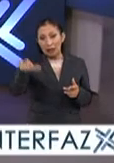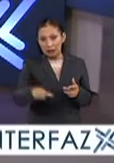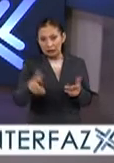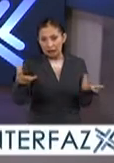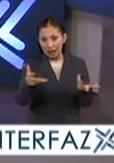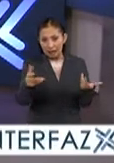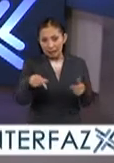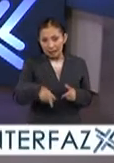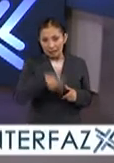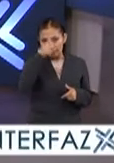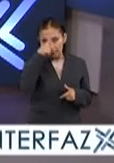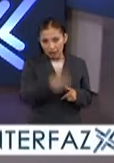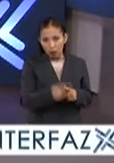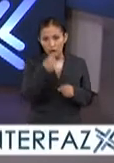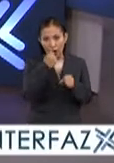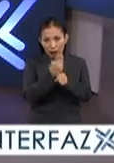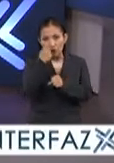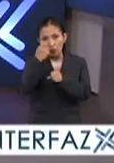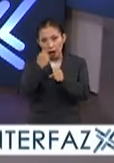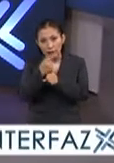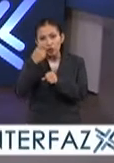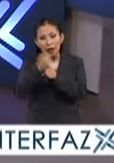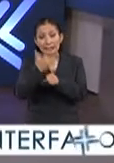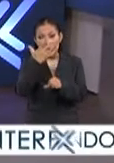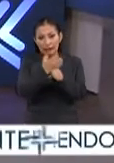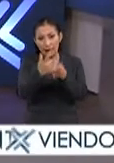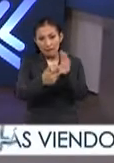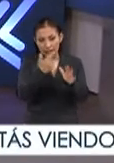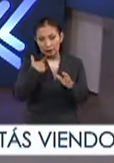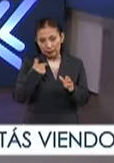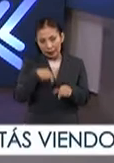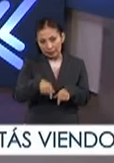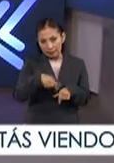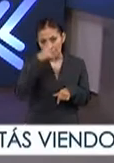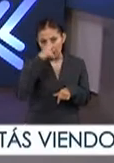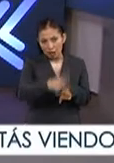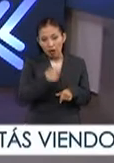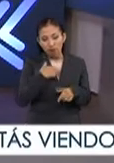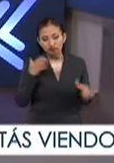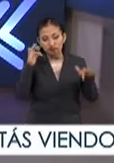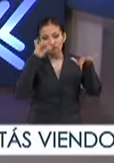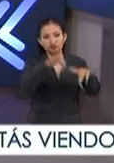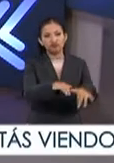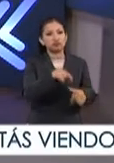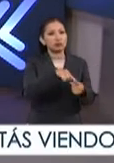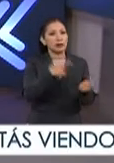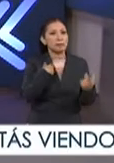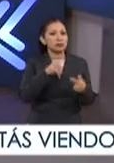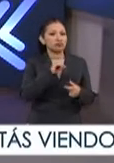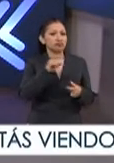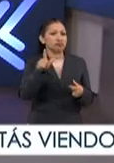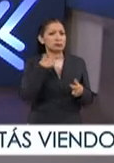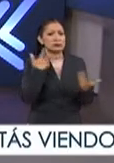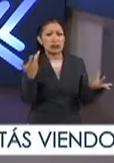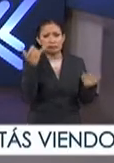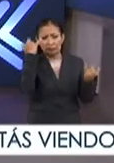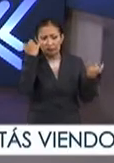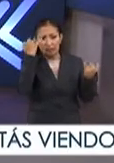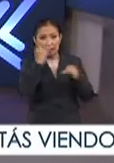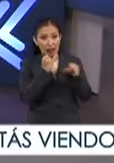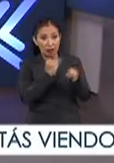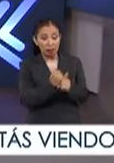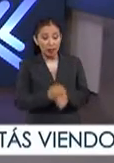a cabo en México año con año esta fue su quinta edición y tuvo la presencia de artistas y realizadores